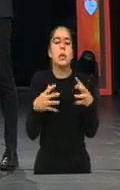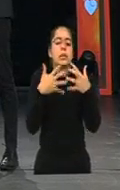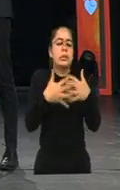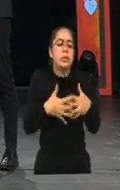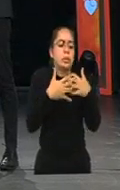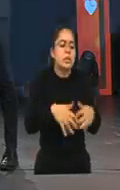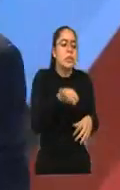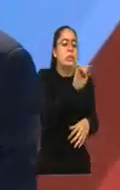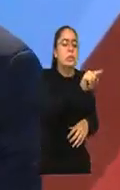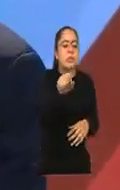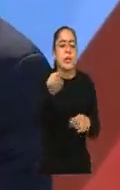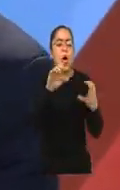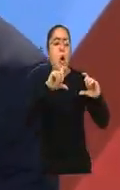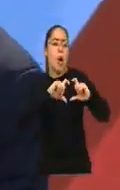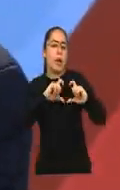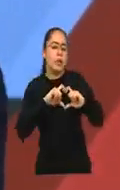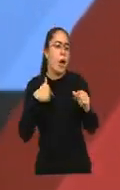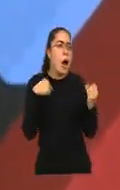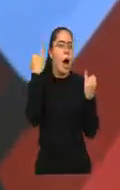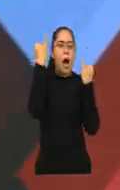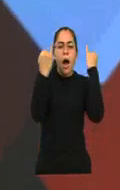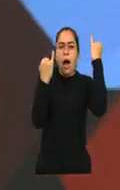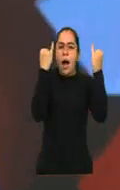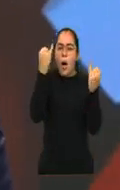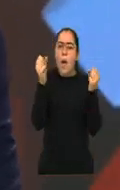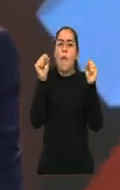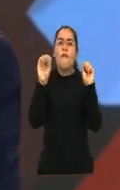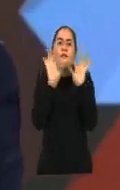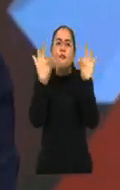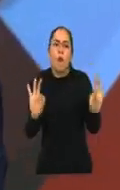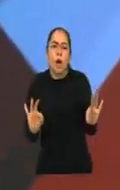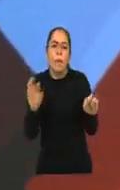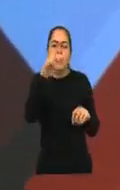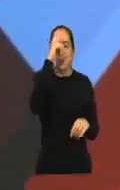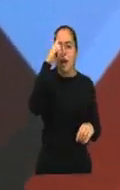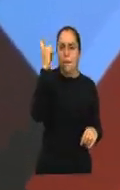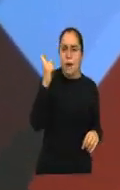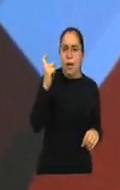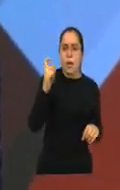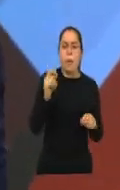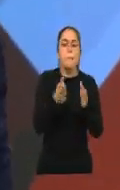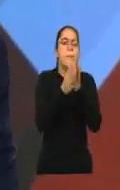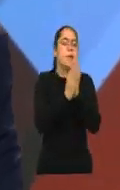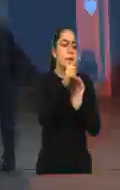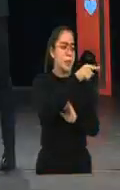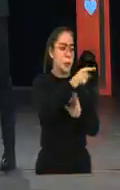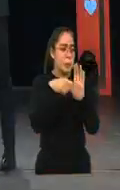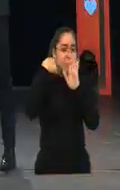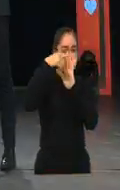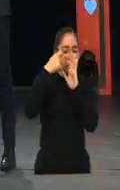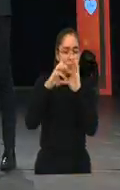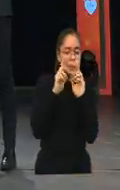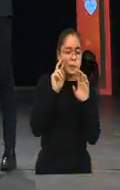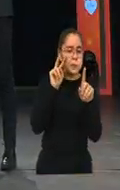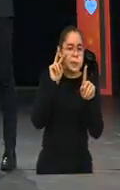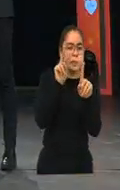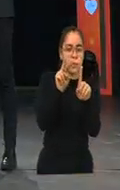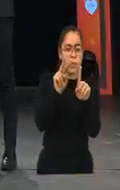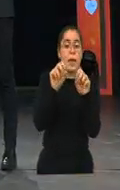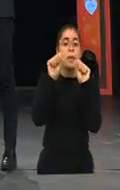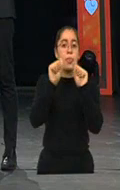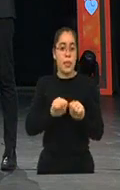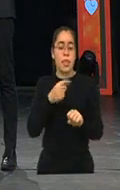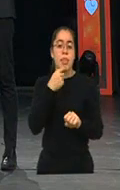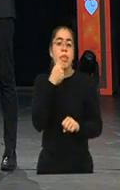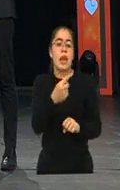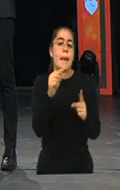seguro que ya están imaginando distintas posiciones laborales. Hablarle a esa cámara y decirle a ese empresario que nos está viendo en cualquiera de los departamentos guatemaltecos